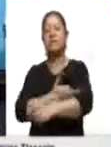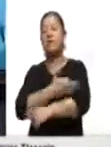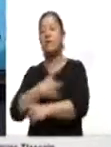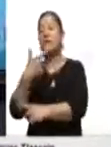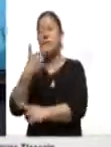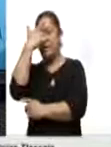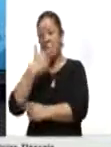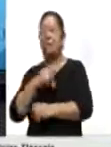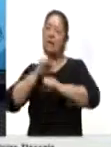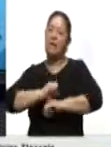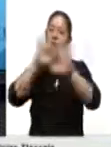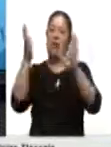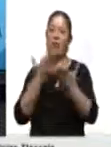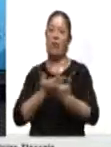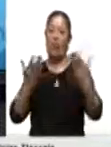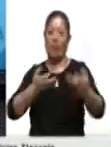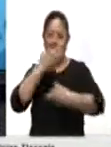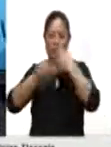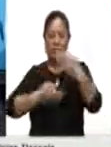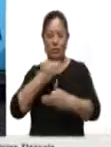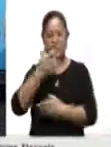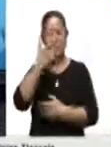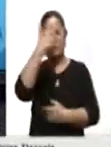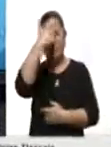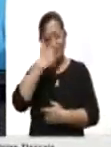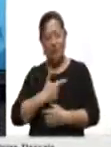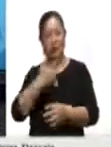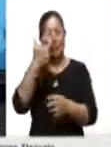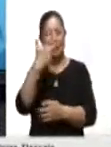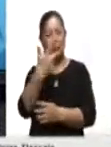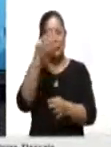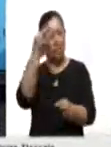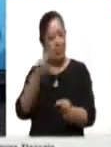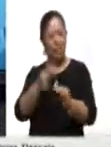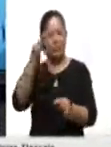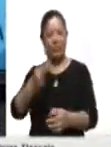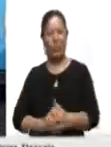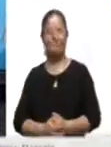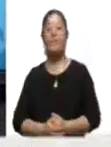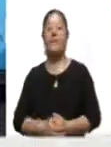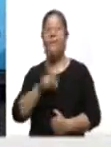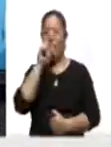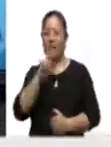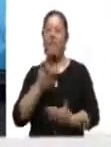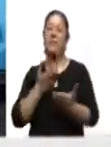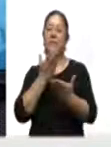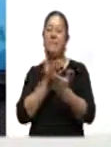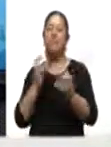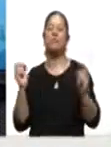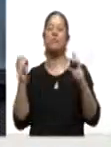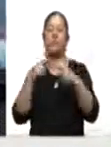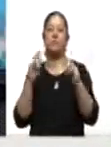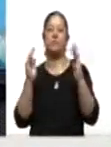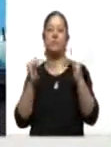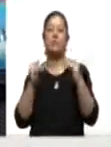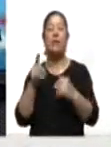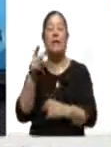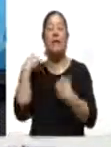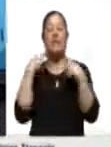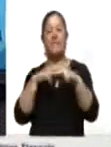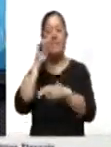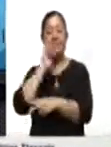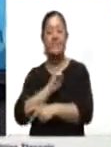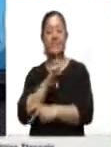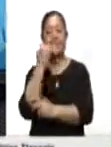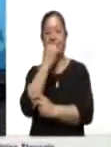7. Y por supuesto en la tercera emisión de Ahora Noticias en punto de las 20 horas. También despido y agradezco a la maestra Miroslava Amador,